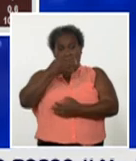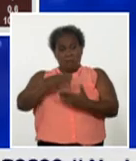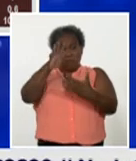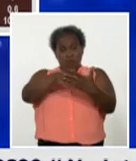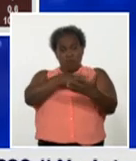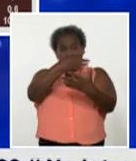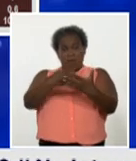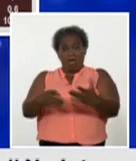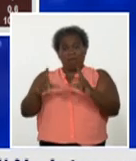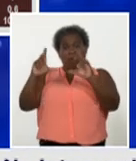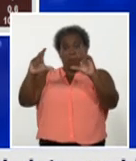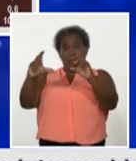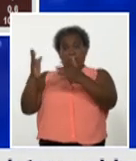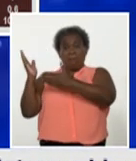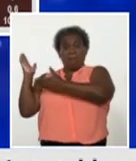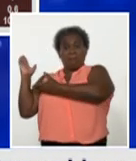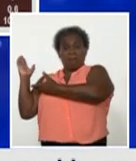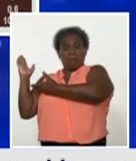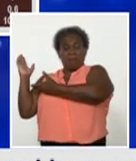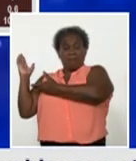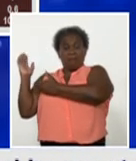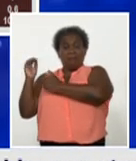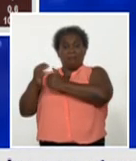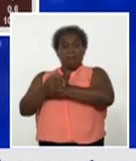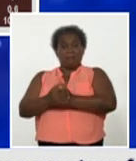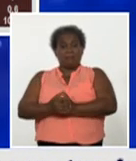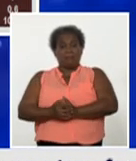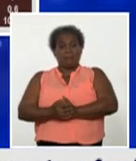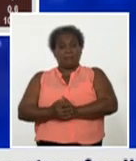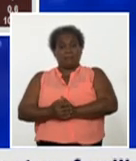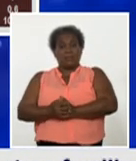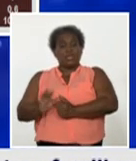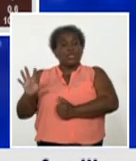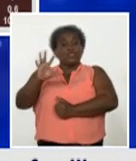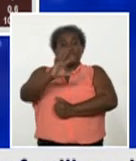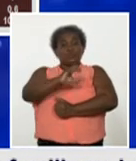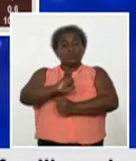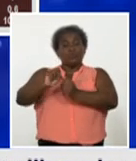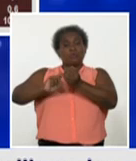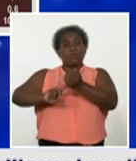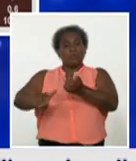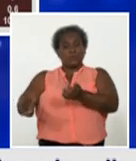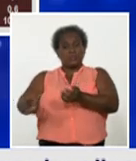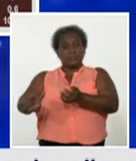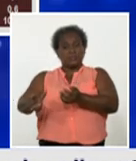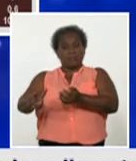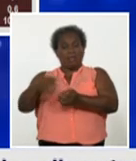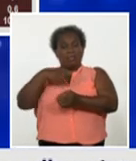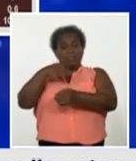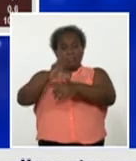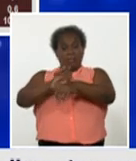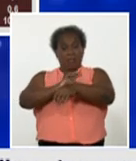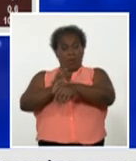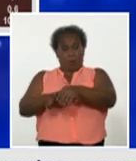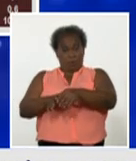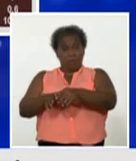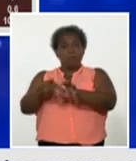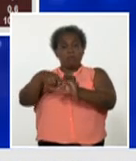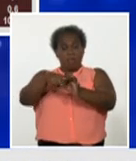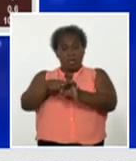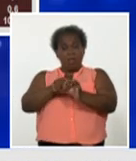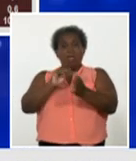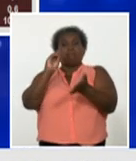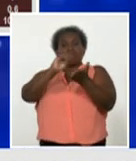pantalla de todos los territorios, incluyendo el municipio especial Isla de la